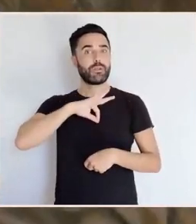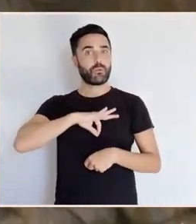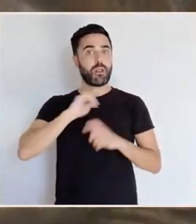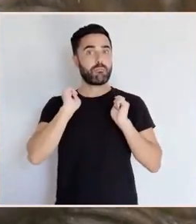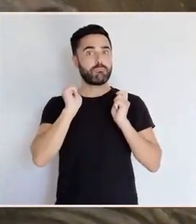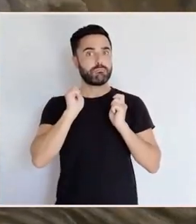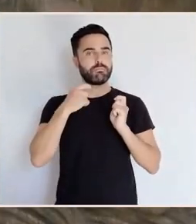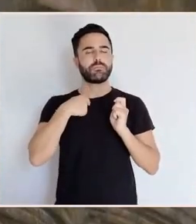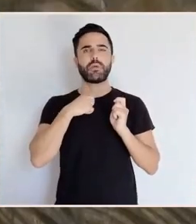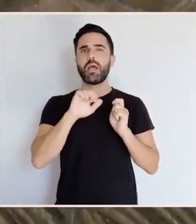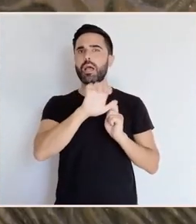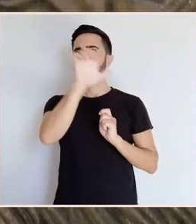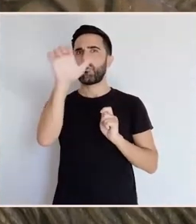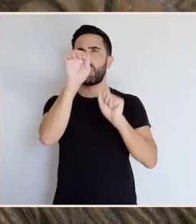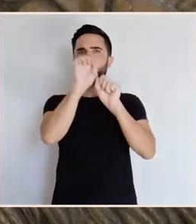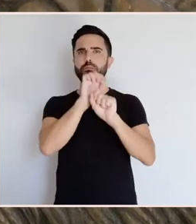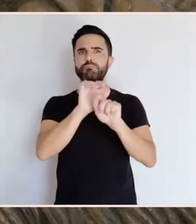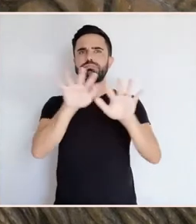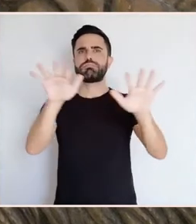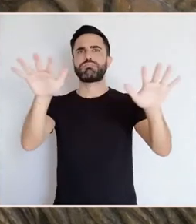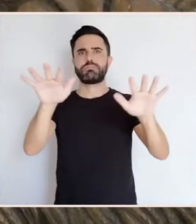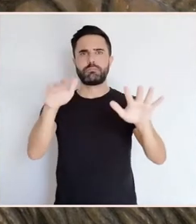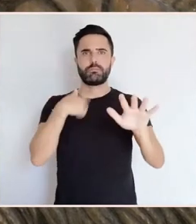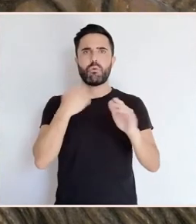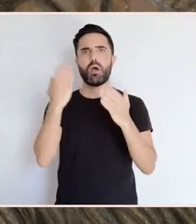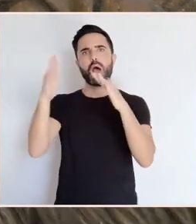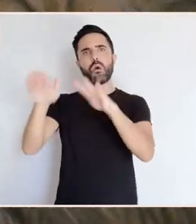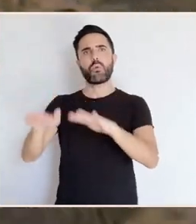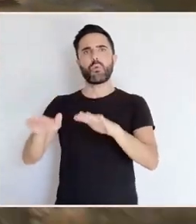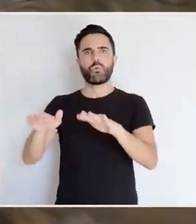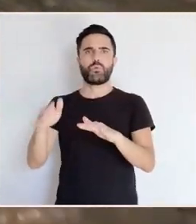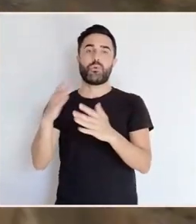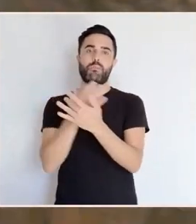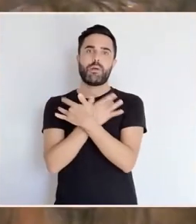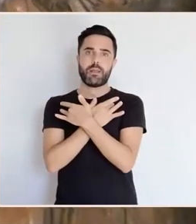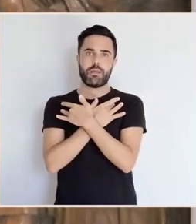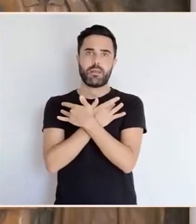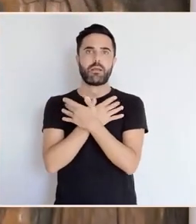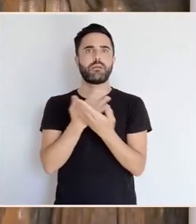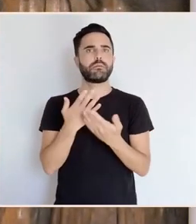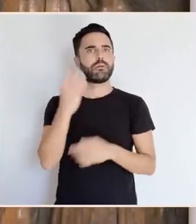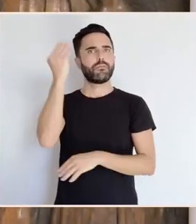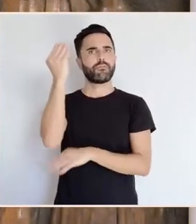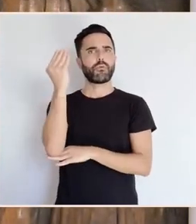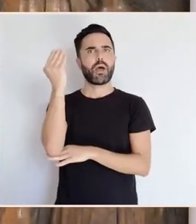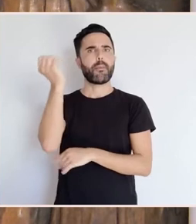toda a Europa o culto a vice-maría, sendo unha figura patrona,